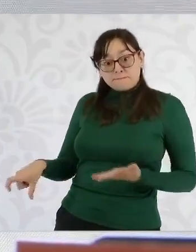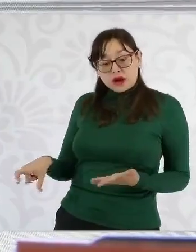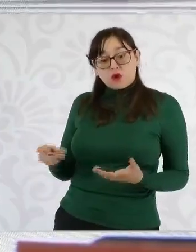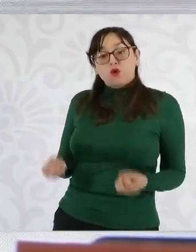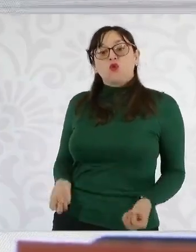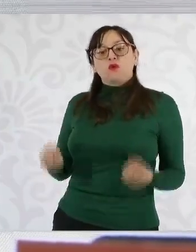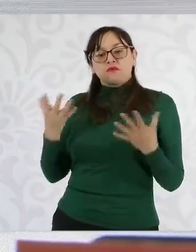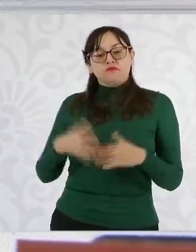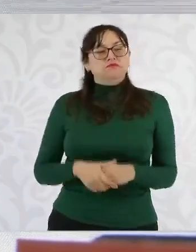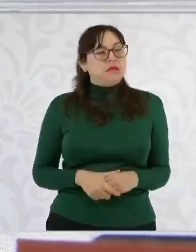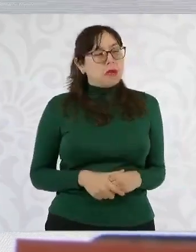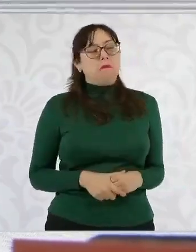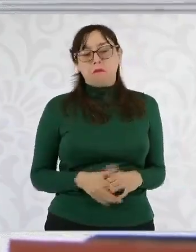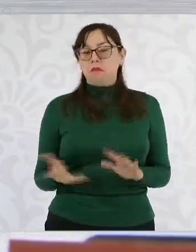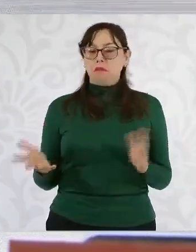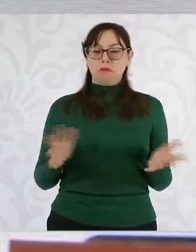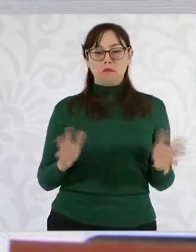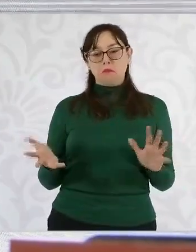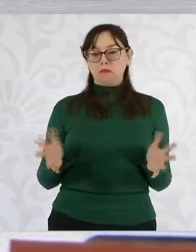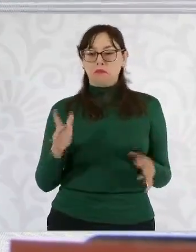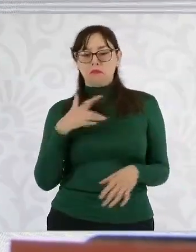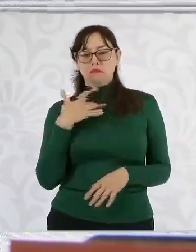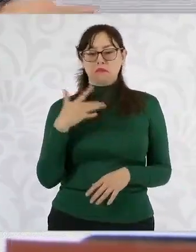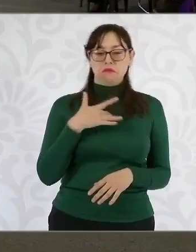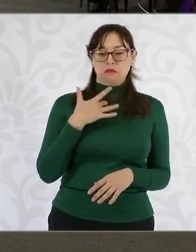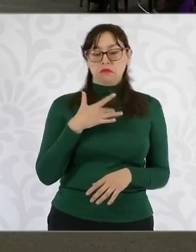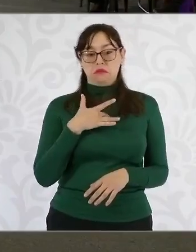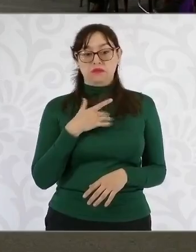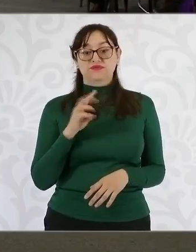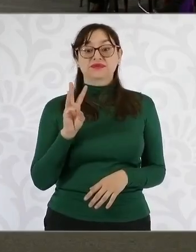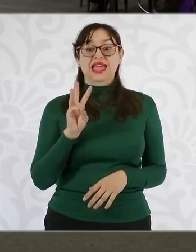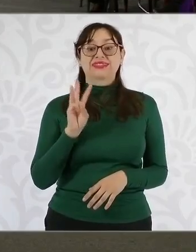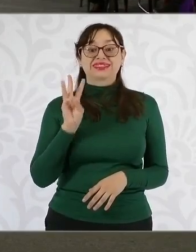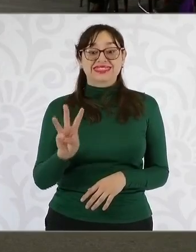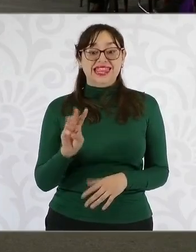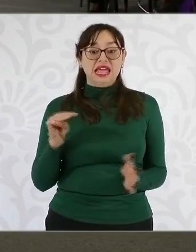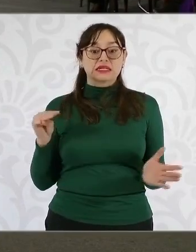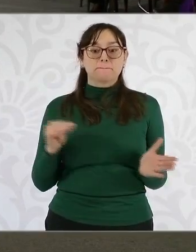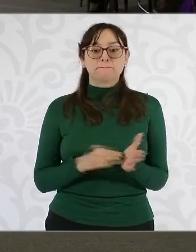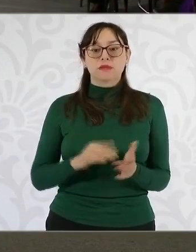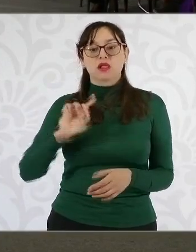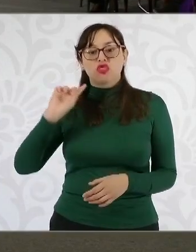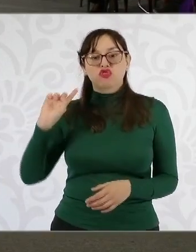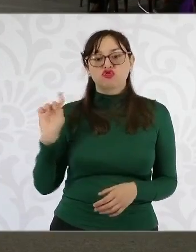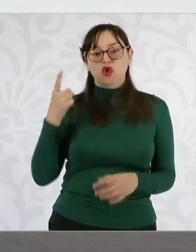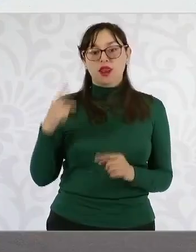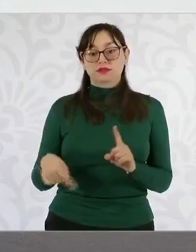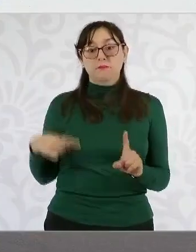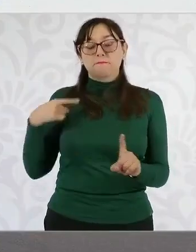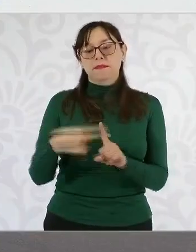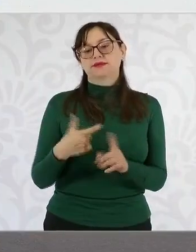nuestra estimación es que van a subir en promedio estos vehículos tres mil dólares por unidad en los Estados